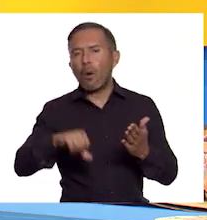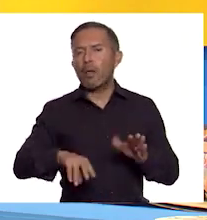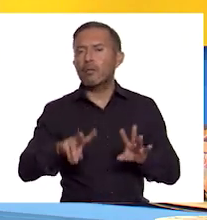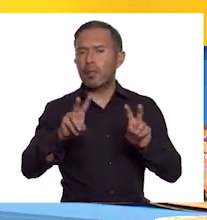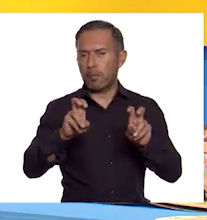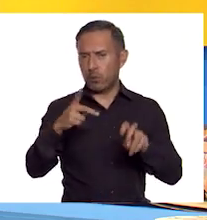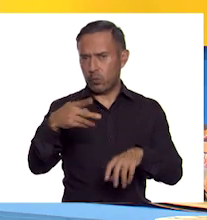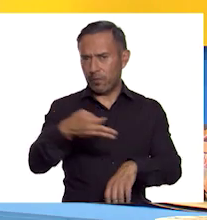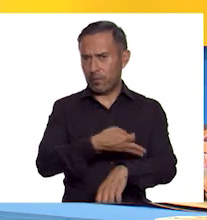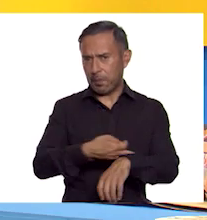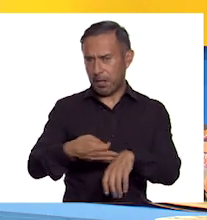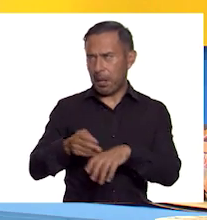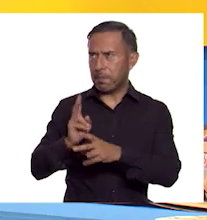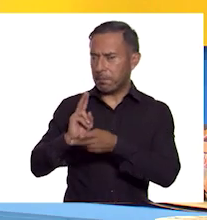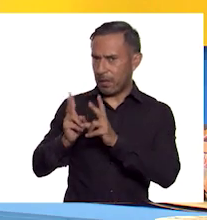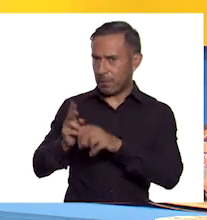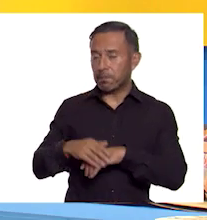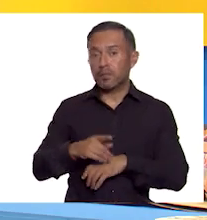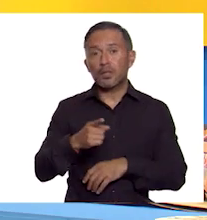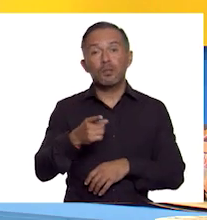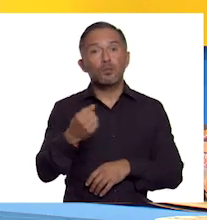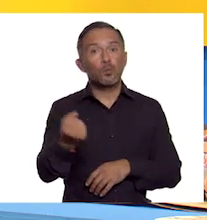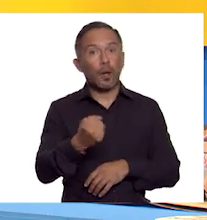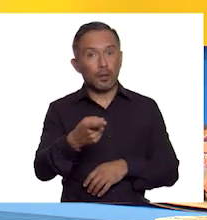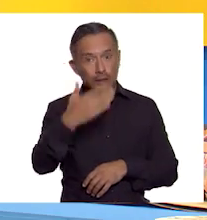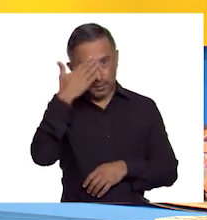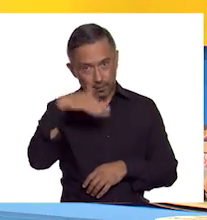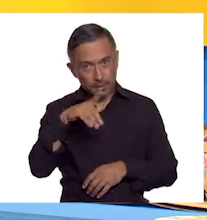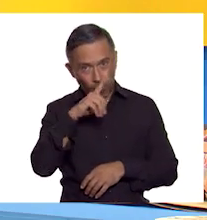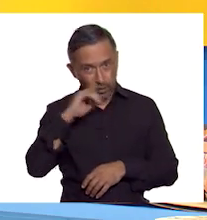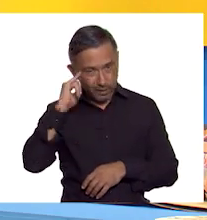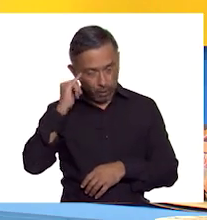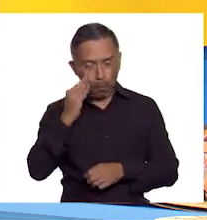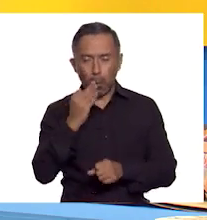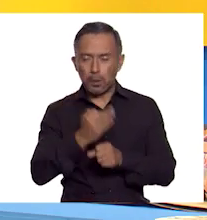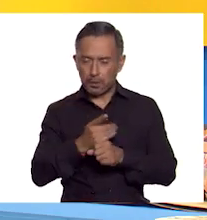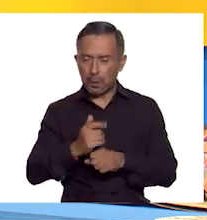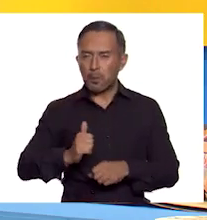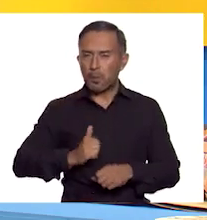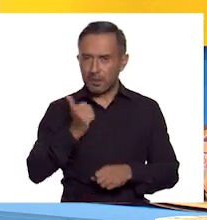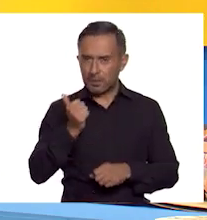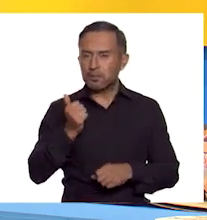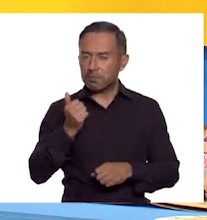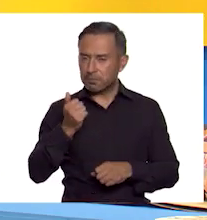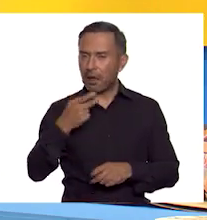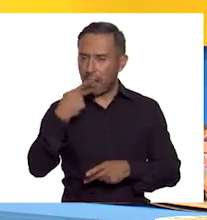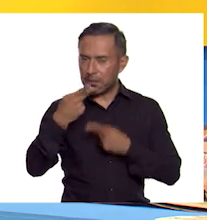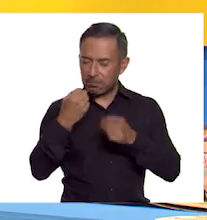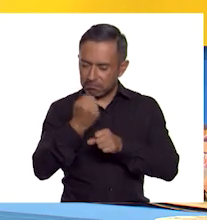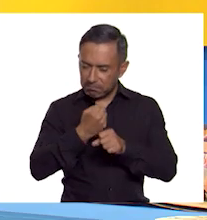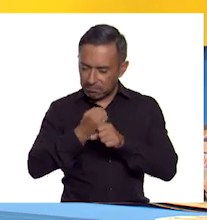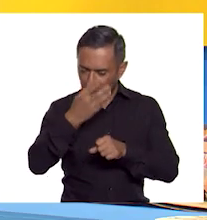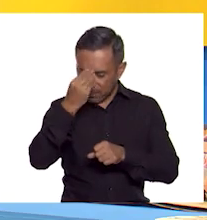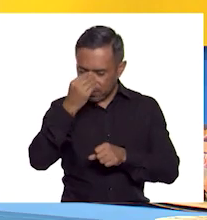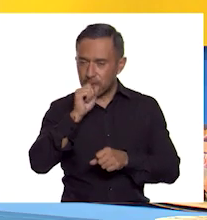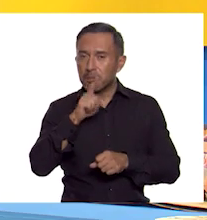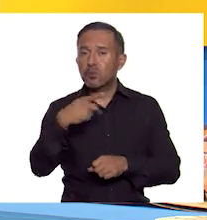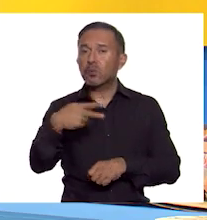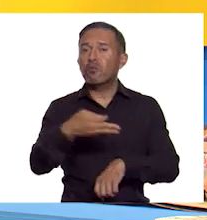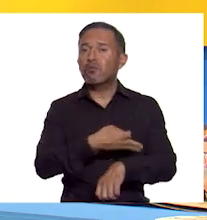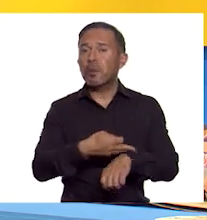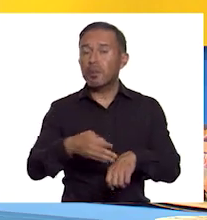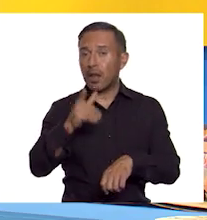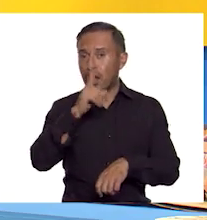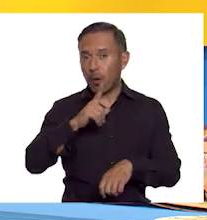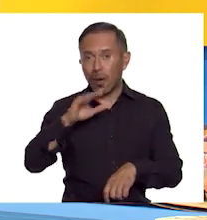familia. Si tienes la fortuna de hablar una lengua indígena, aprovecha también este momento para practicarla y platica con tu familia en tu lengua materna.